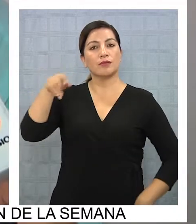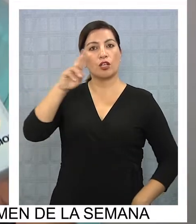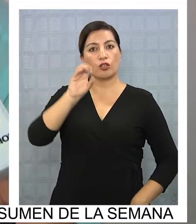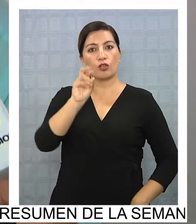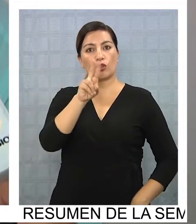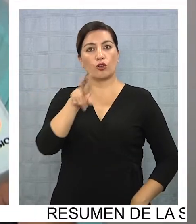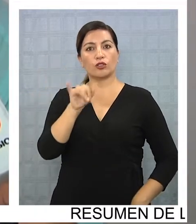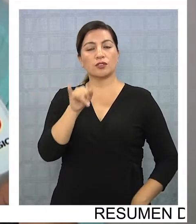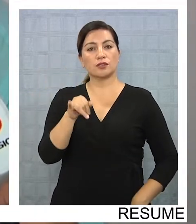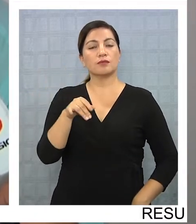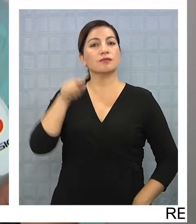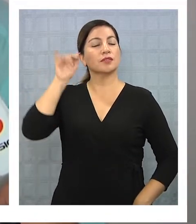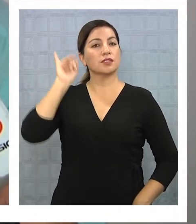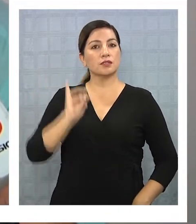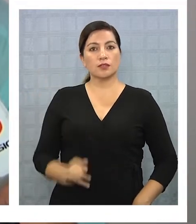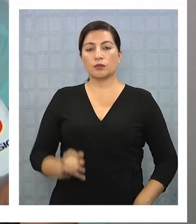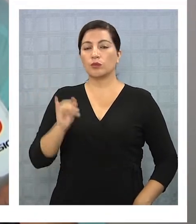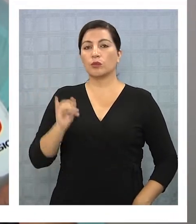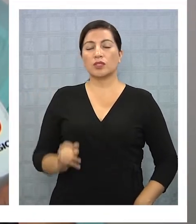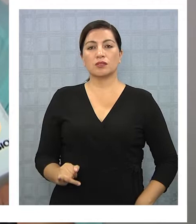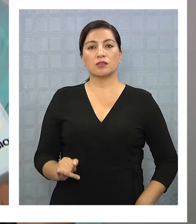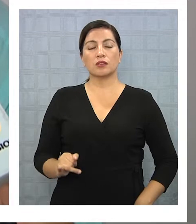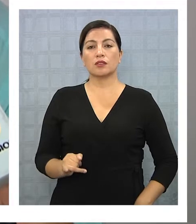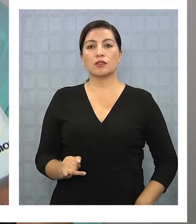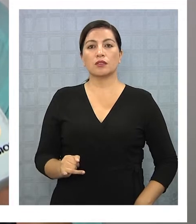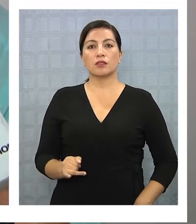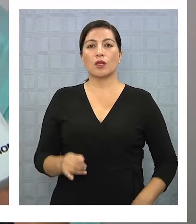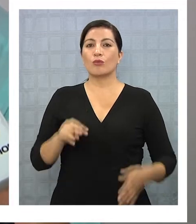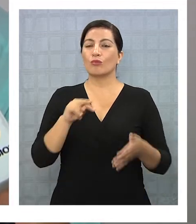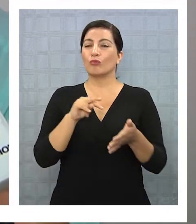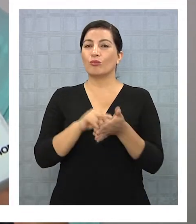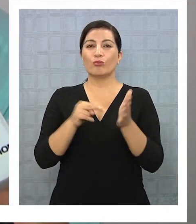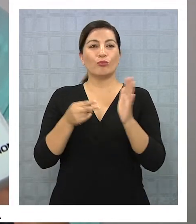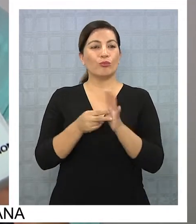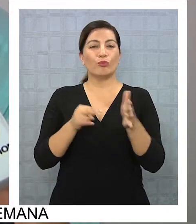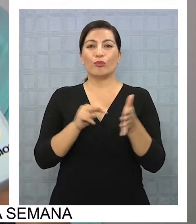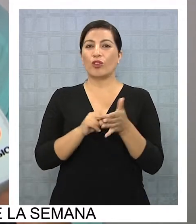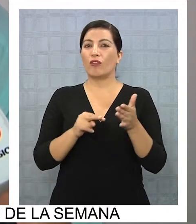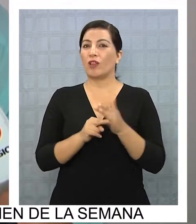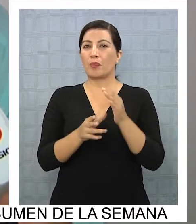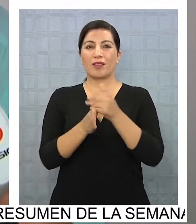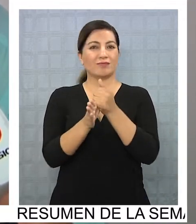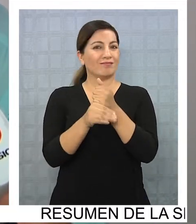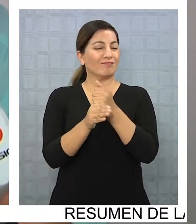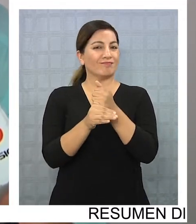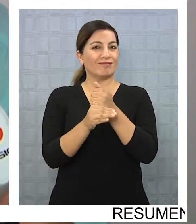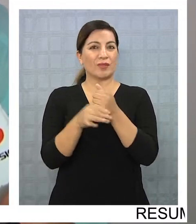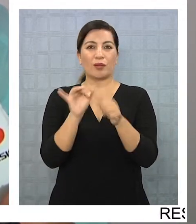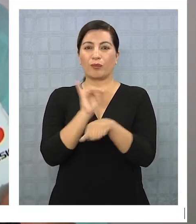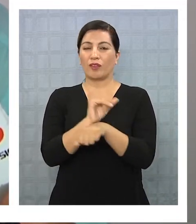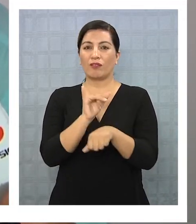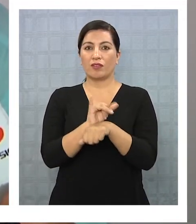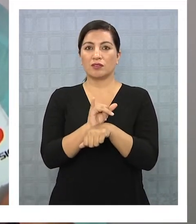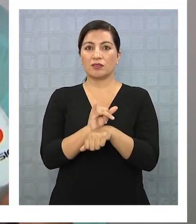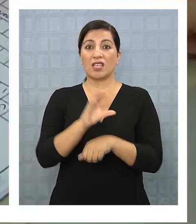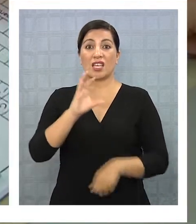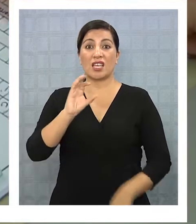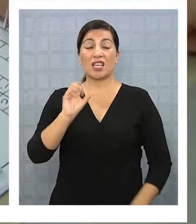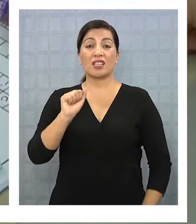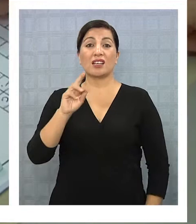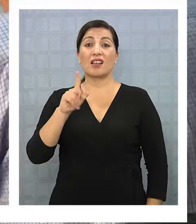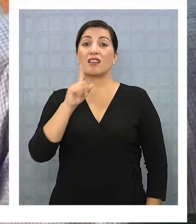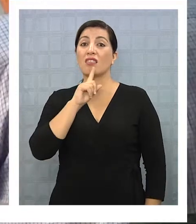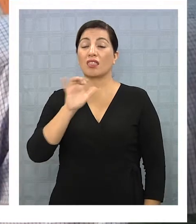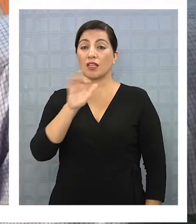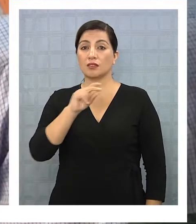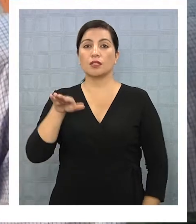hombre que está metido en graves procesos de corrupción, él, su gente, su equipo, y Cártez es parte de eso mismo. Con